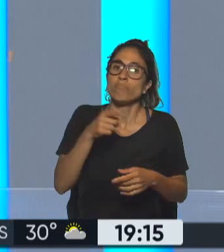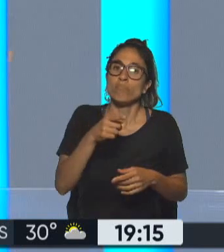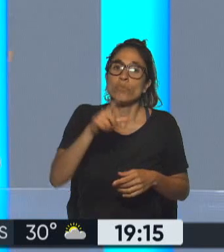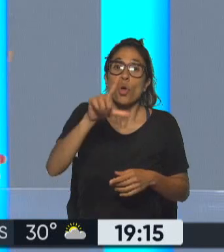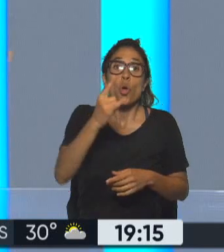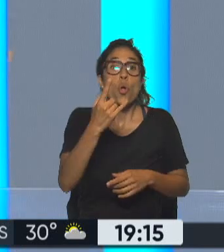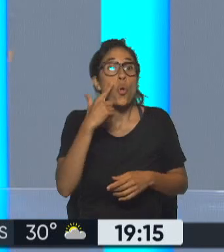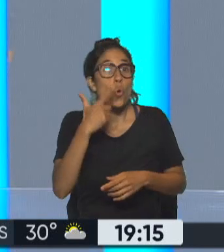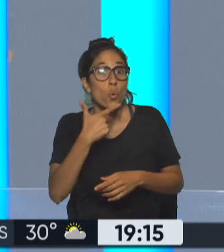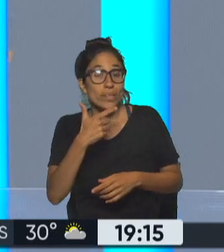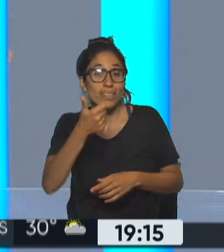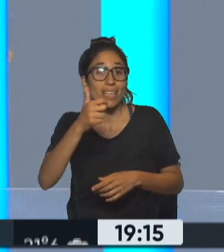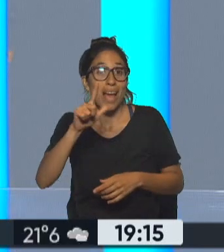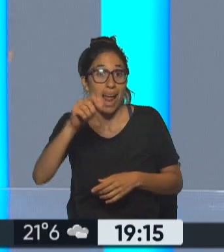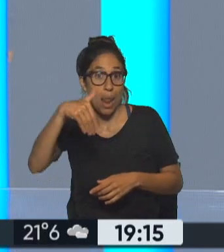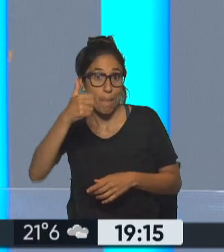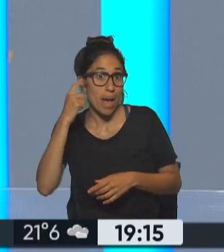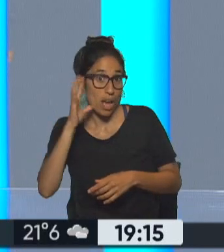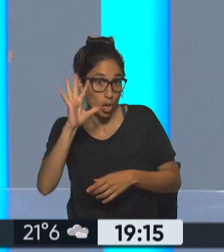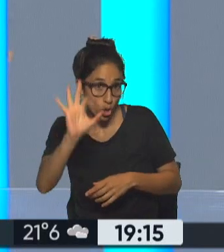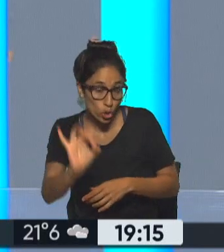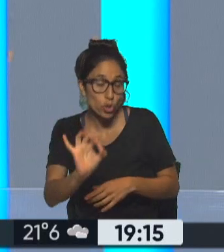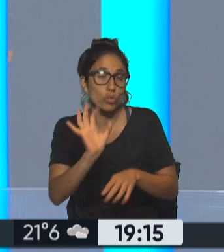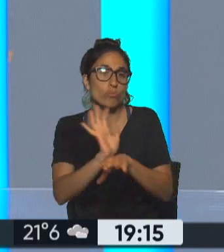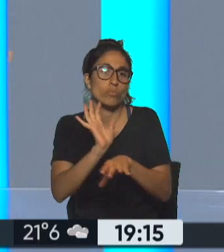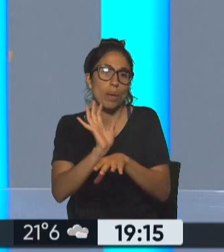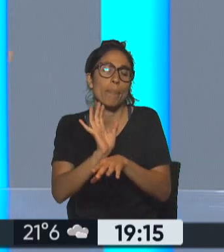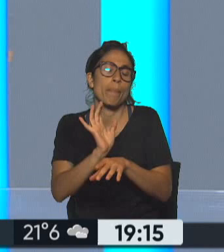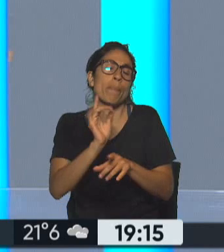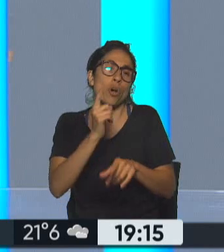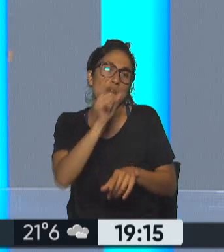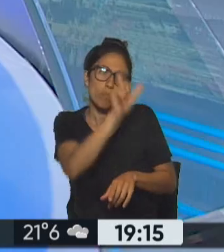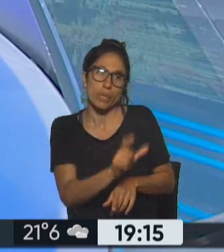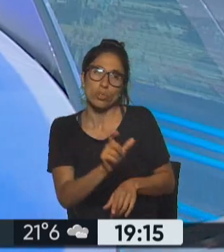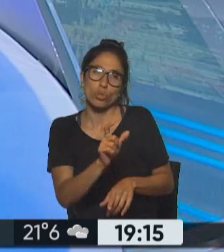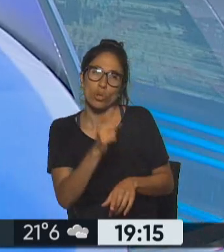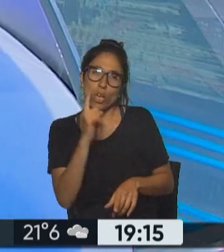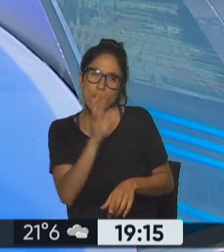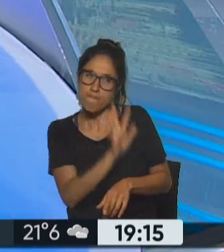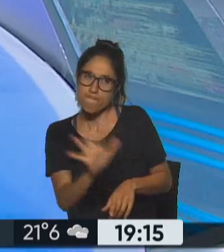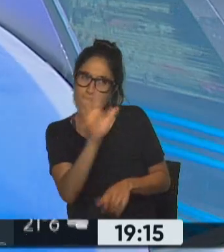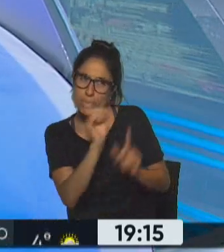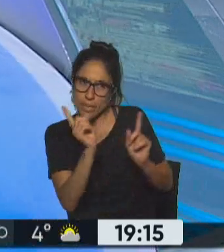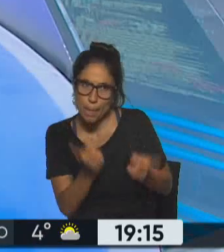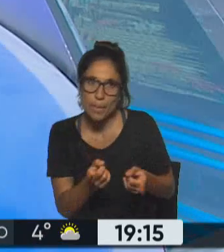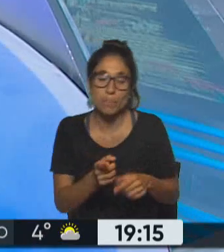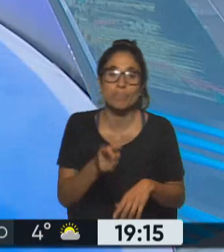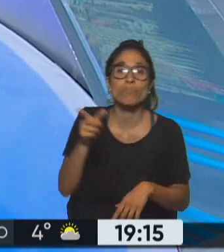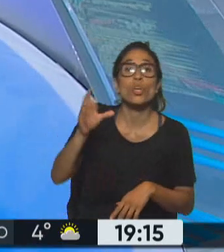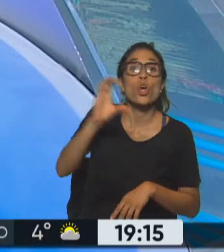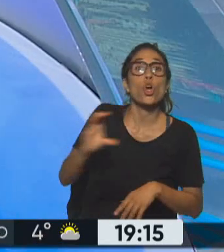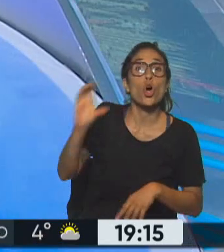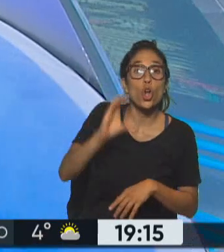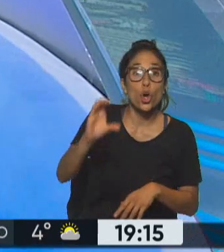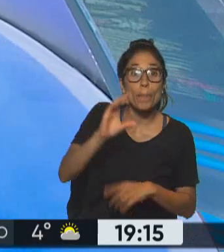Almagro pero sí también lo convocaba de hecho Gustavo Petro el presidente de Colombia que también rechazó este intento de golpe de Estado en Brasil lo hizo